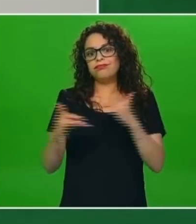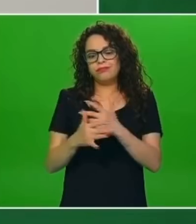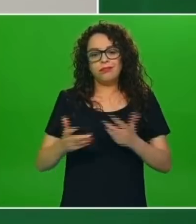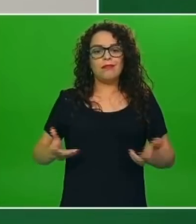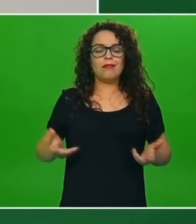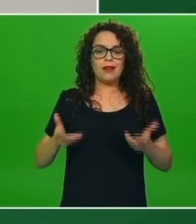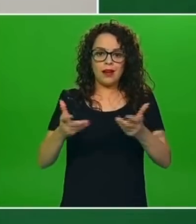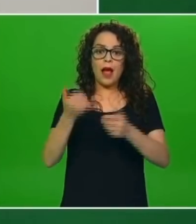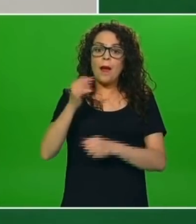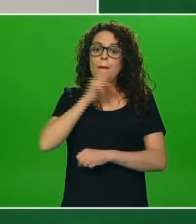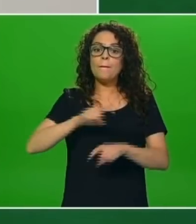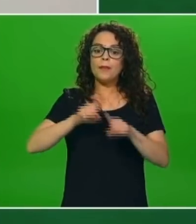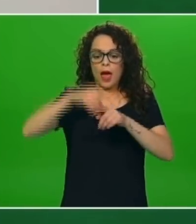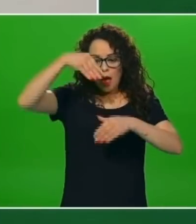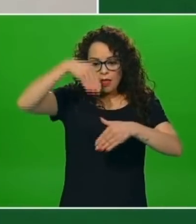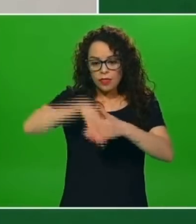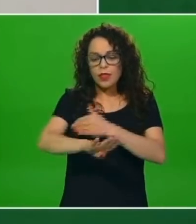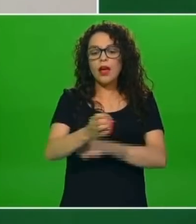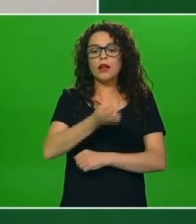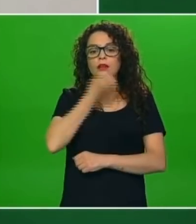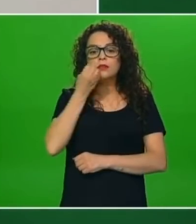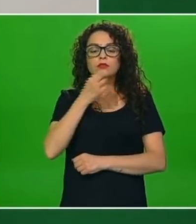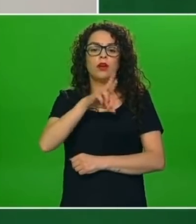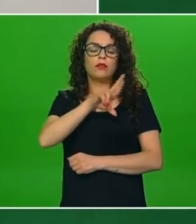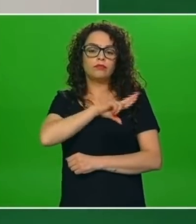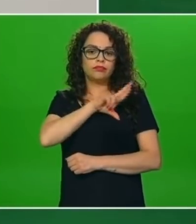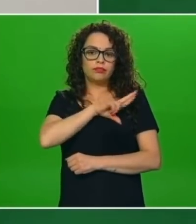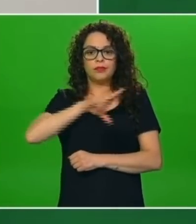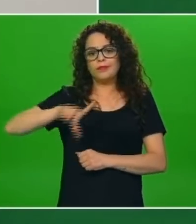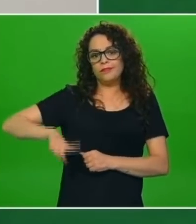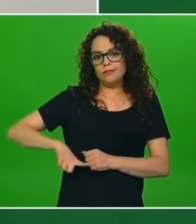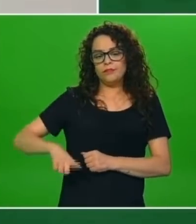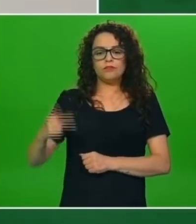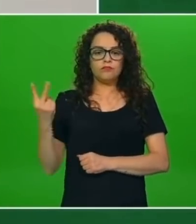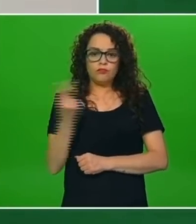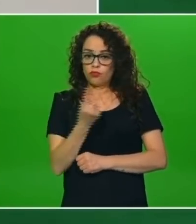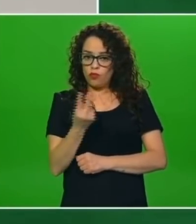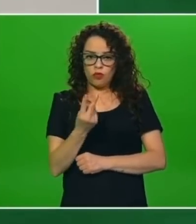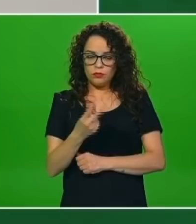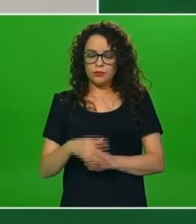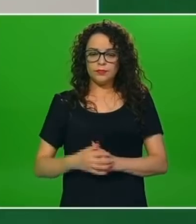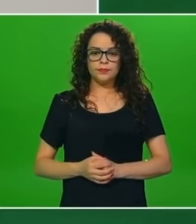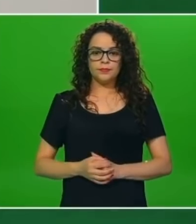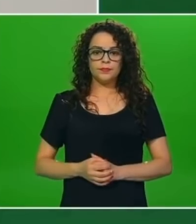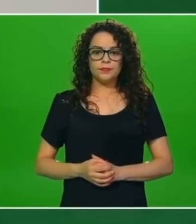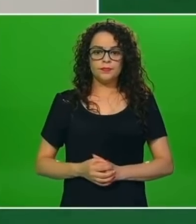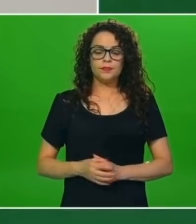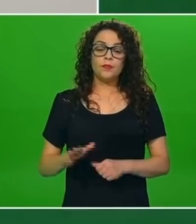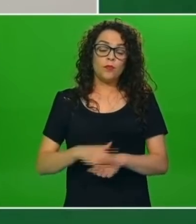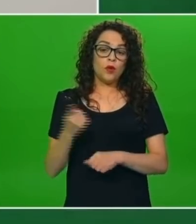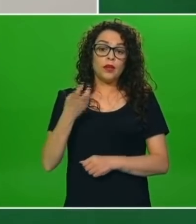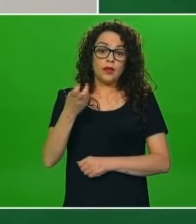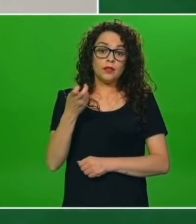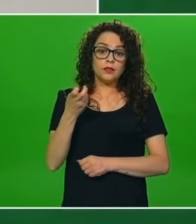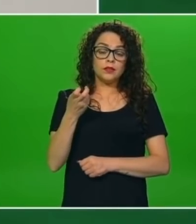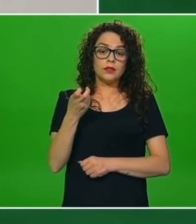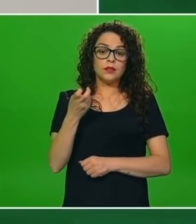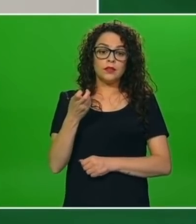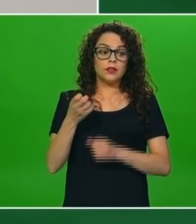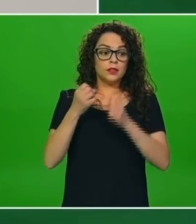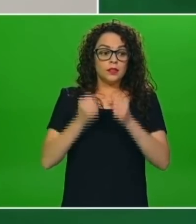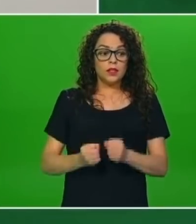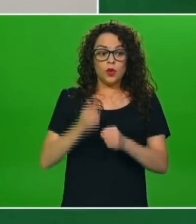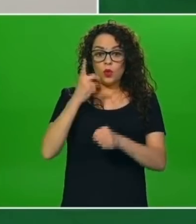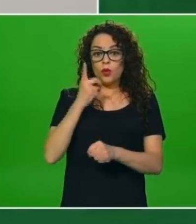de aquellas escuelas que así tienen este tipo de servicios para contribuir a que los elementos de seguridad